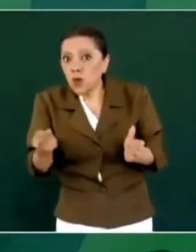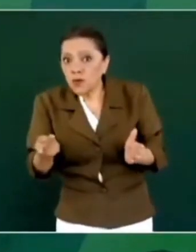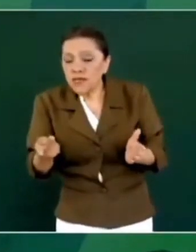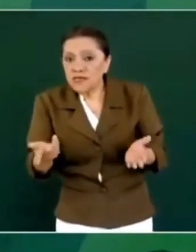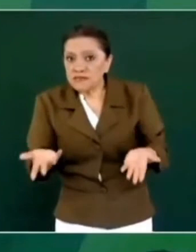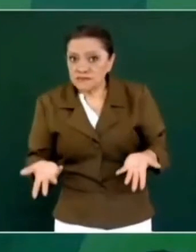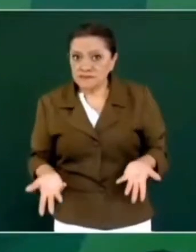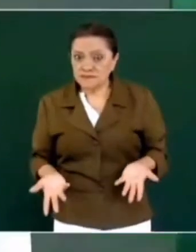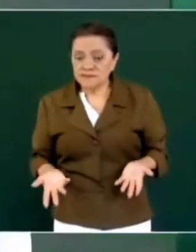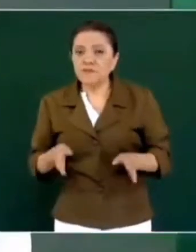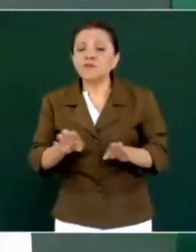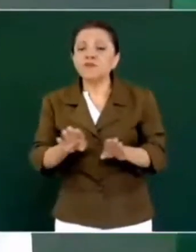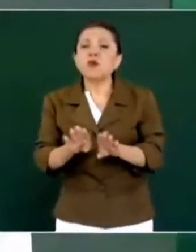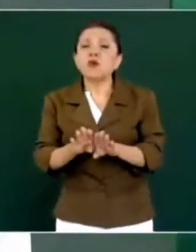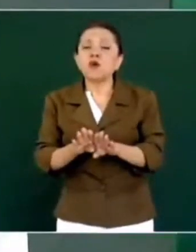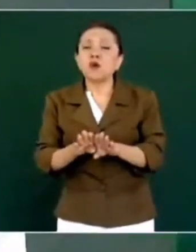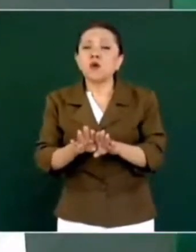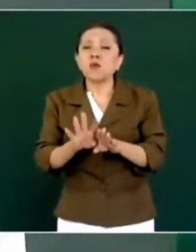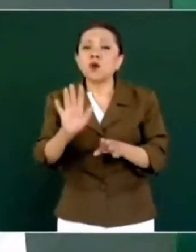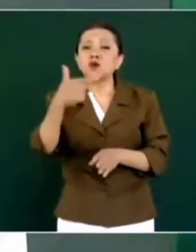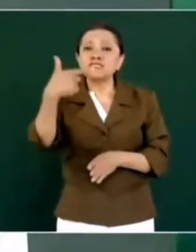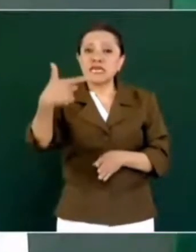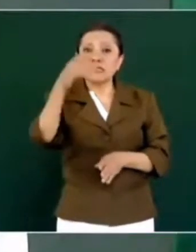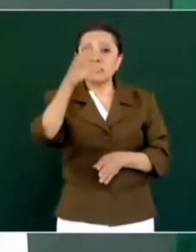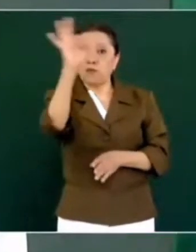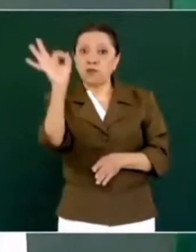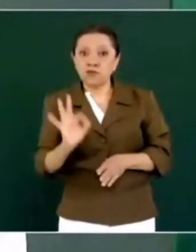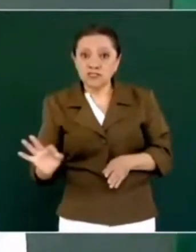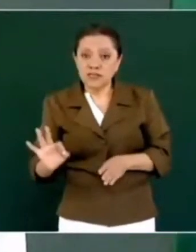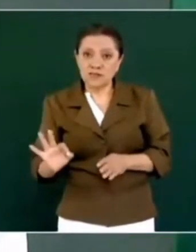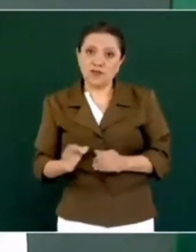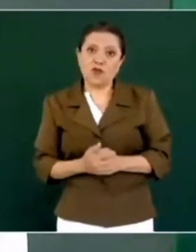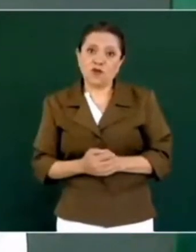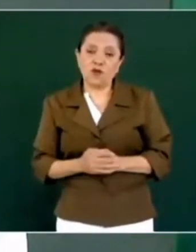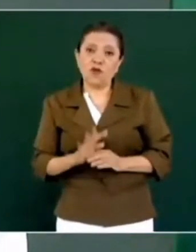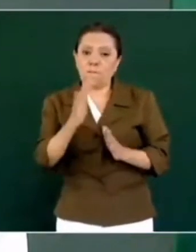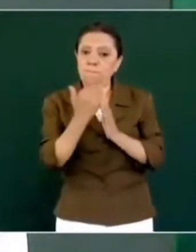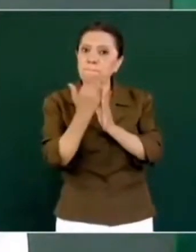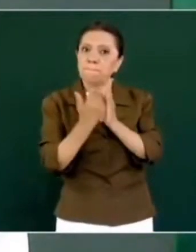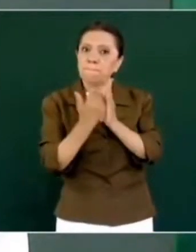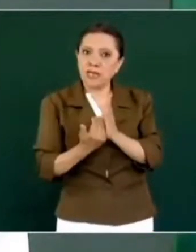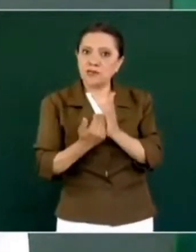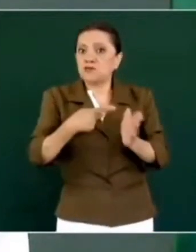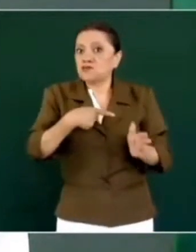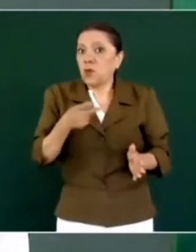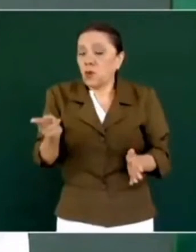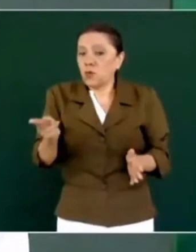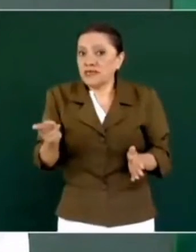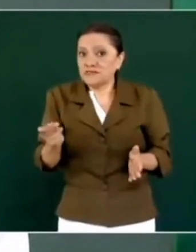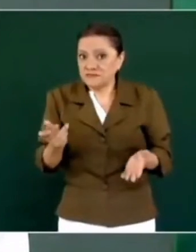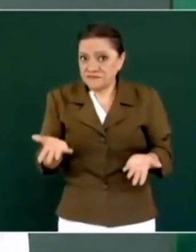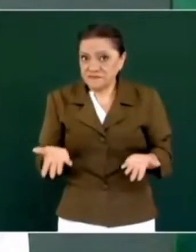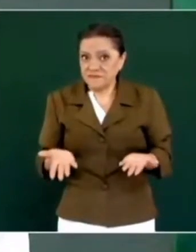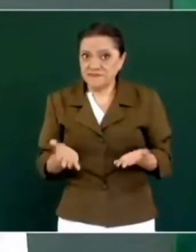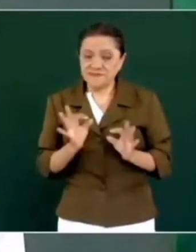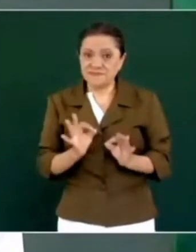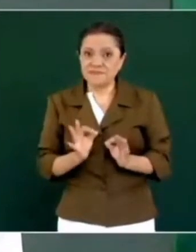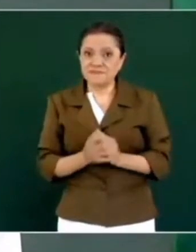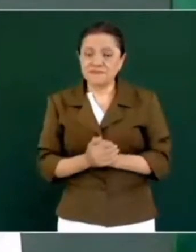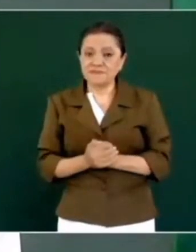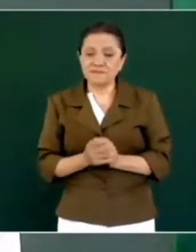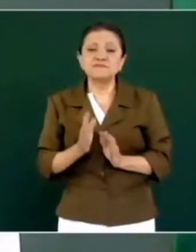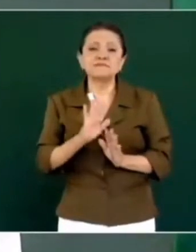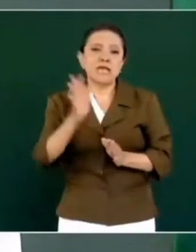Como 7% de reducción de pobreza, que